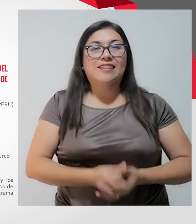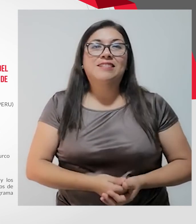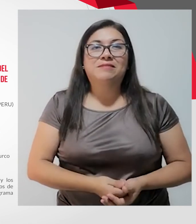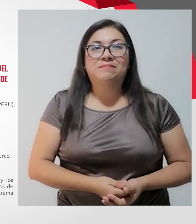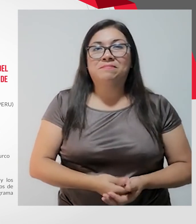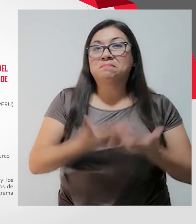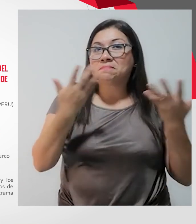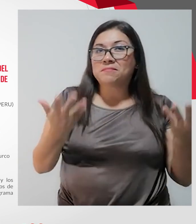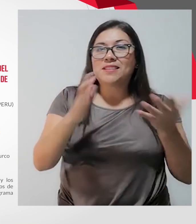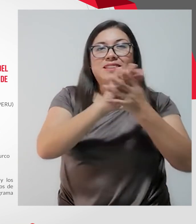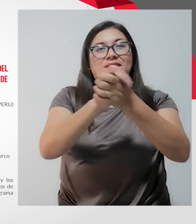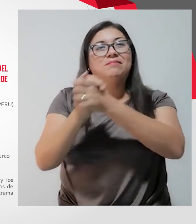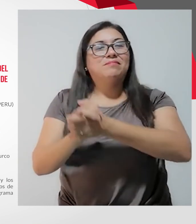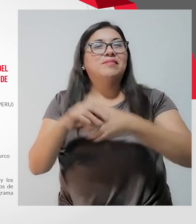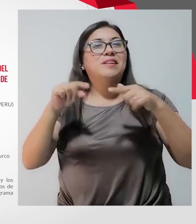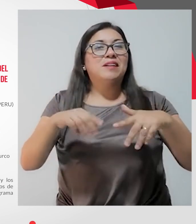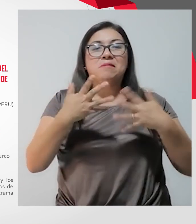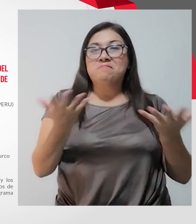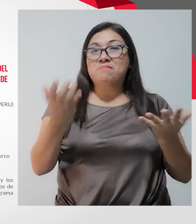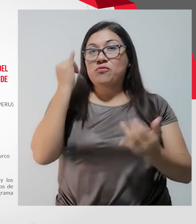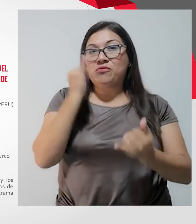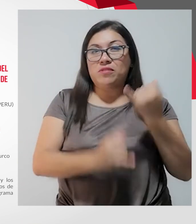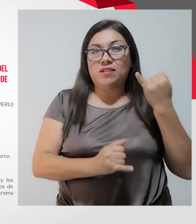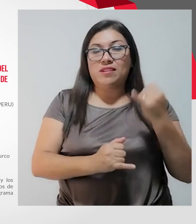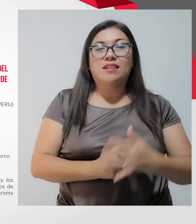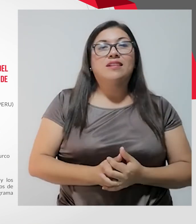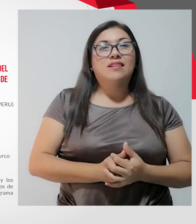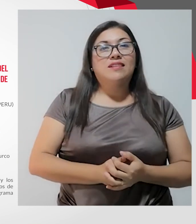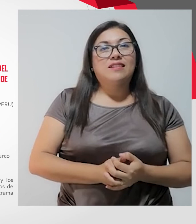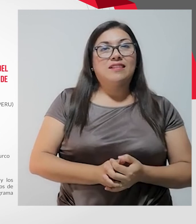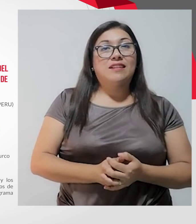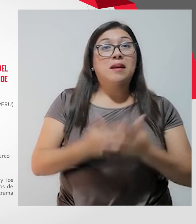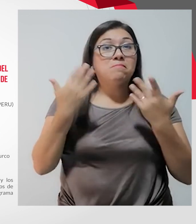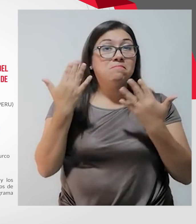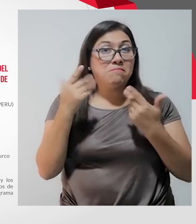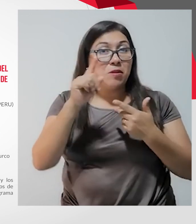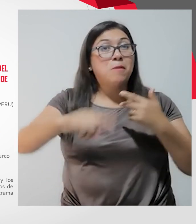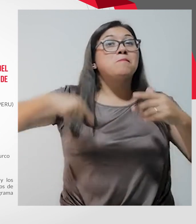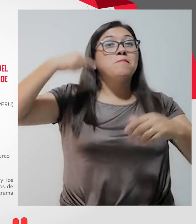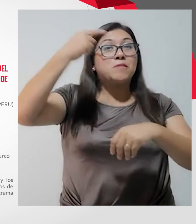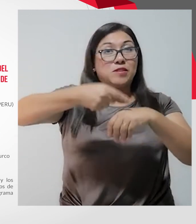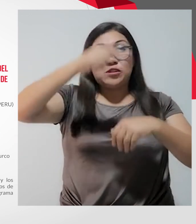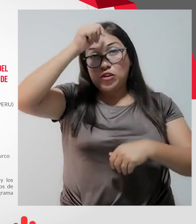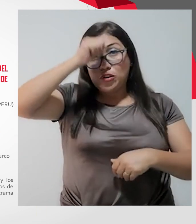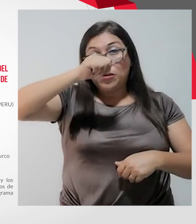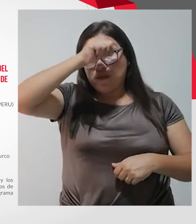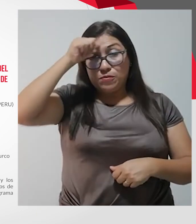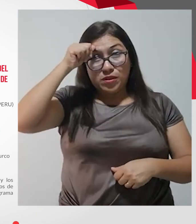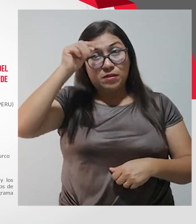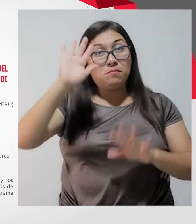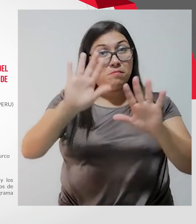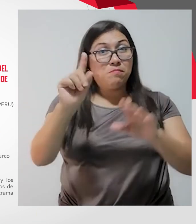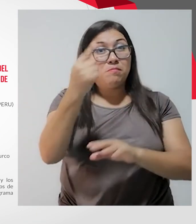Bueno, amigas y amigos, esto ha sido todo por hoy. Los esperamos el próximo domingo